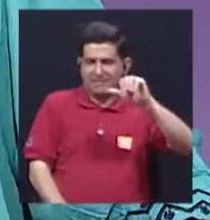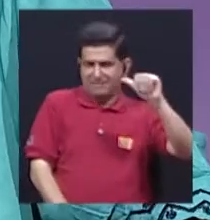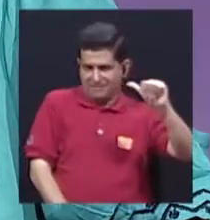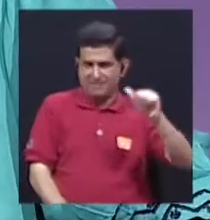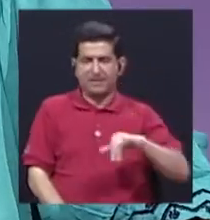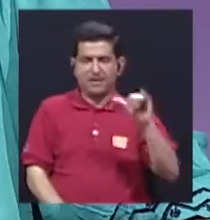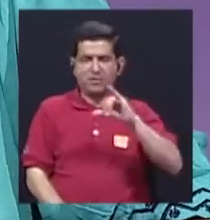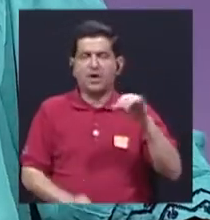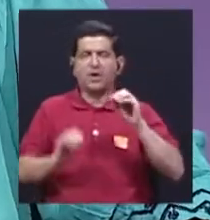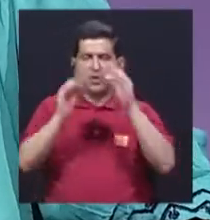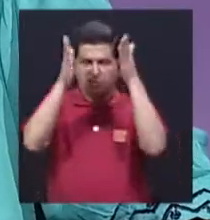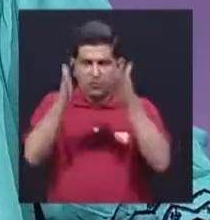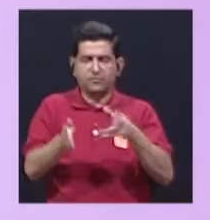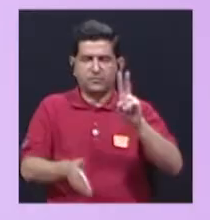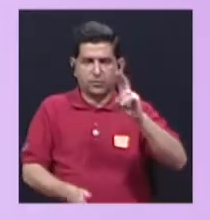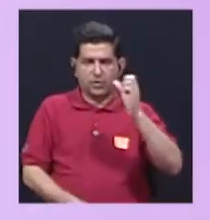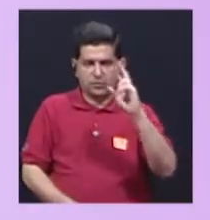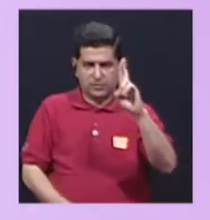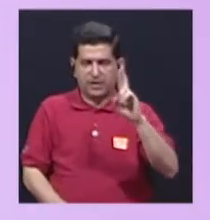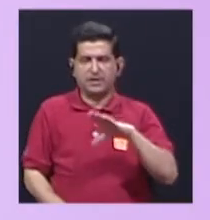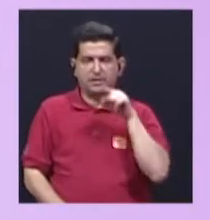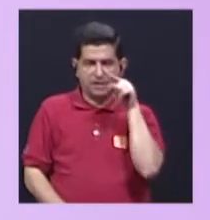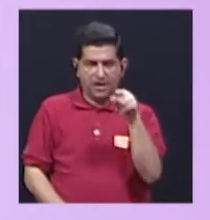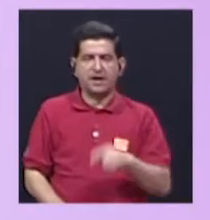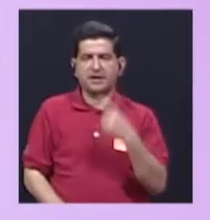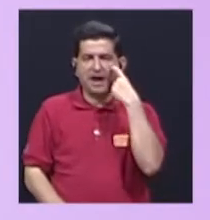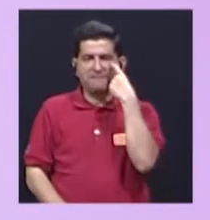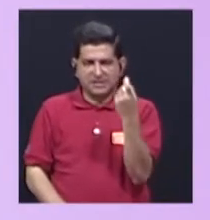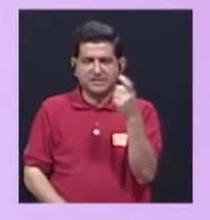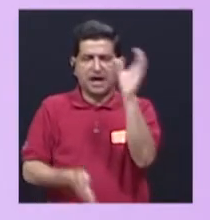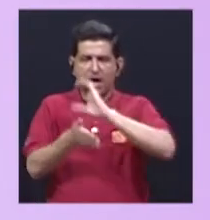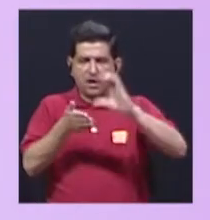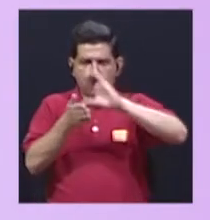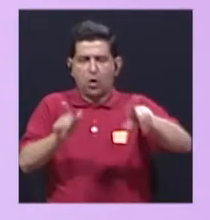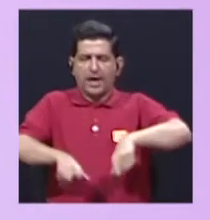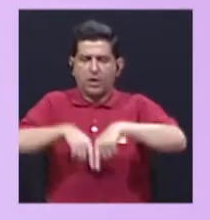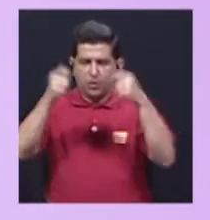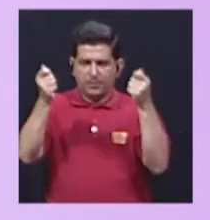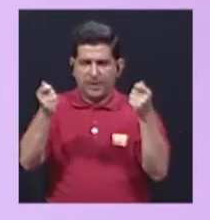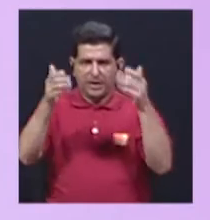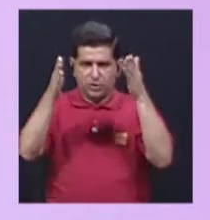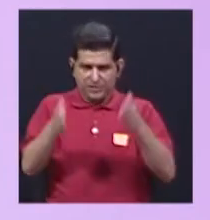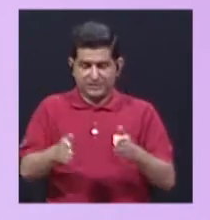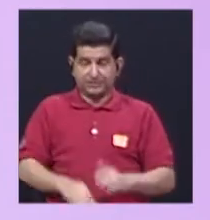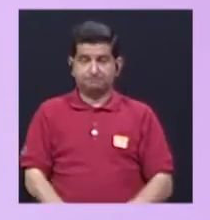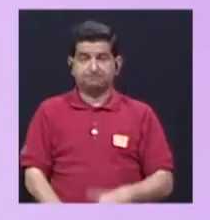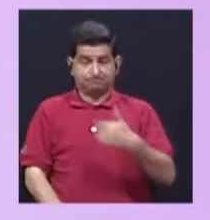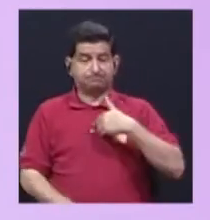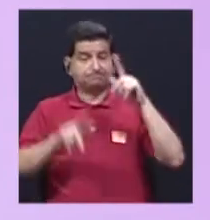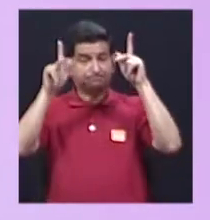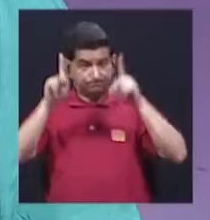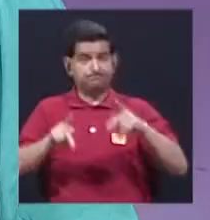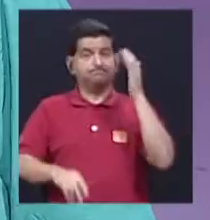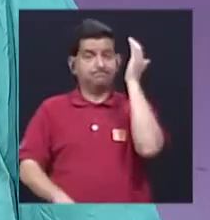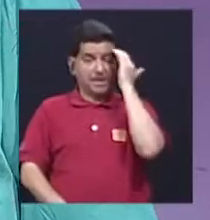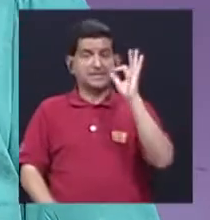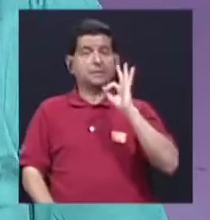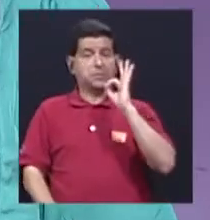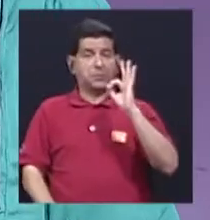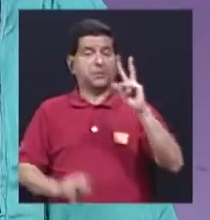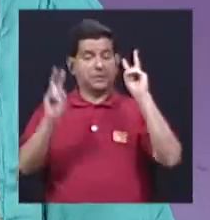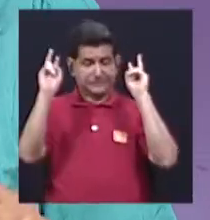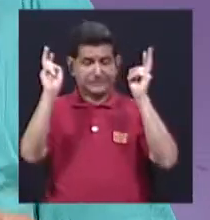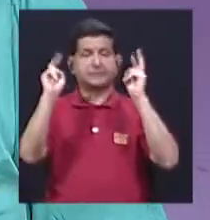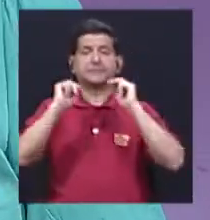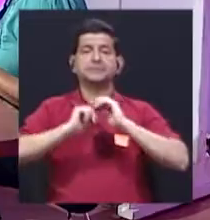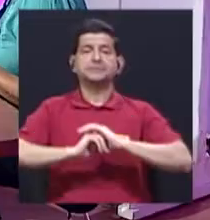también docente de la Universidad de Costa Rica y además ocupa el cargo de fiscal en el Colegio de Periodistas. O sea, estamos con personas que conocen muy bien de la